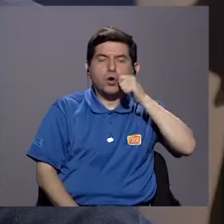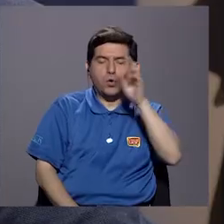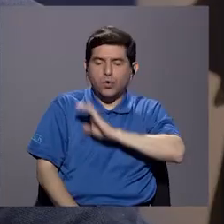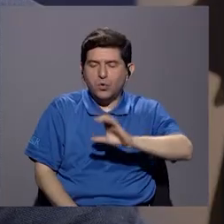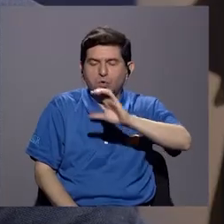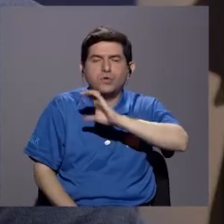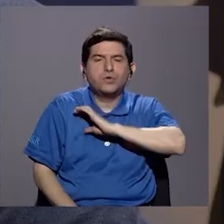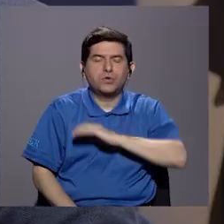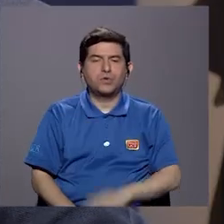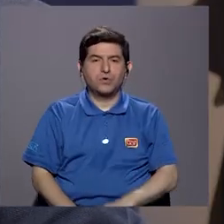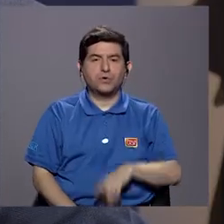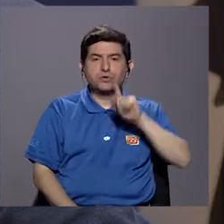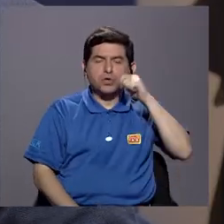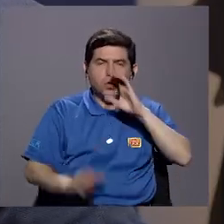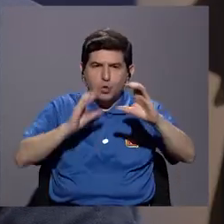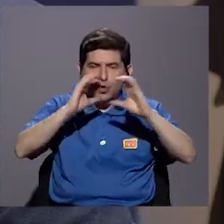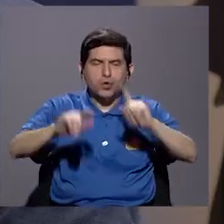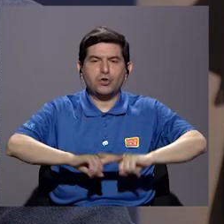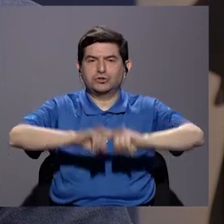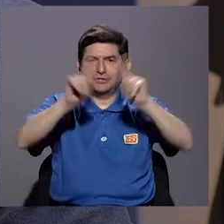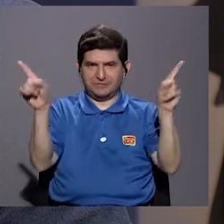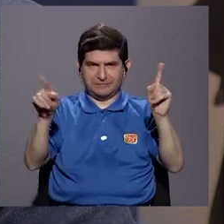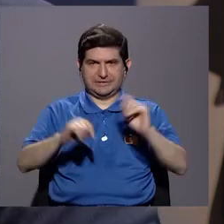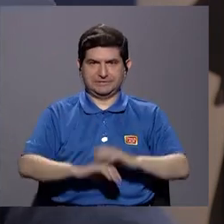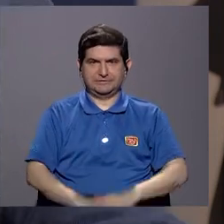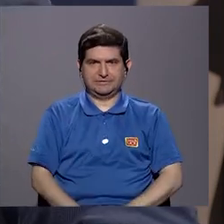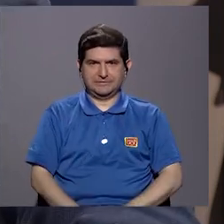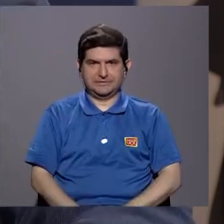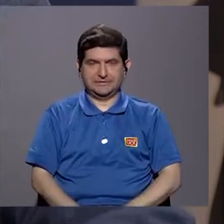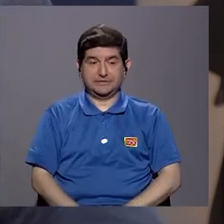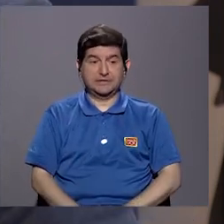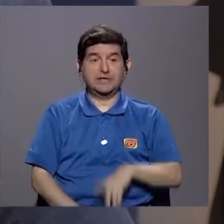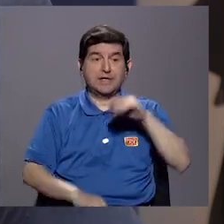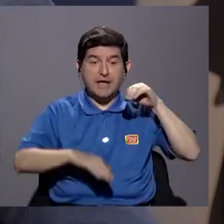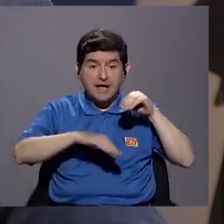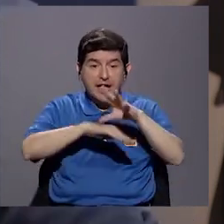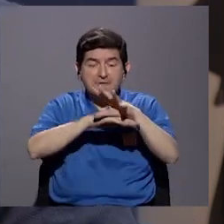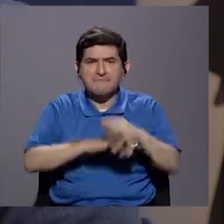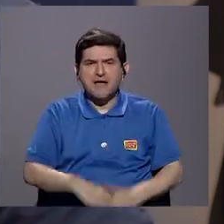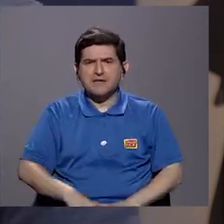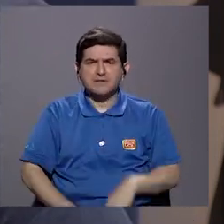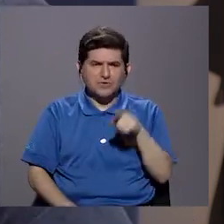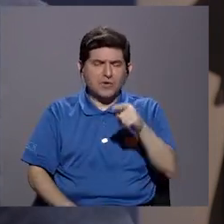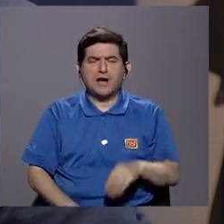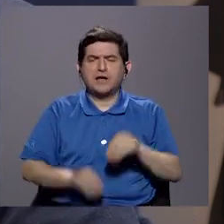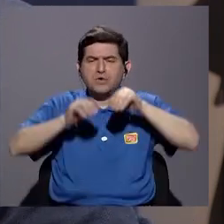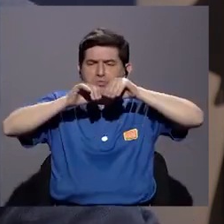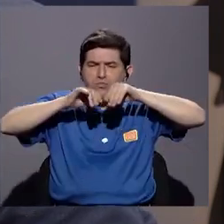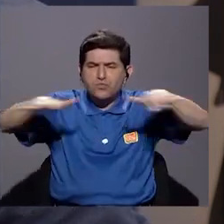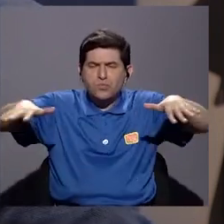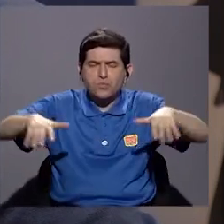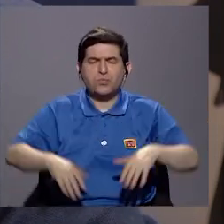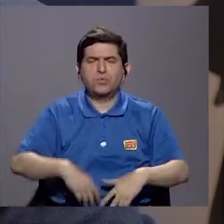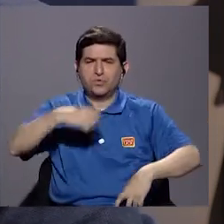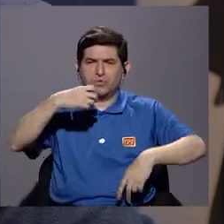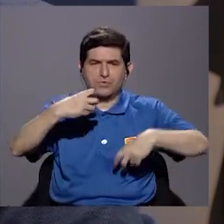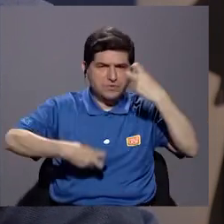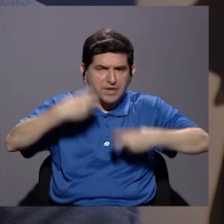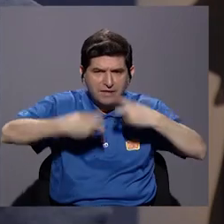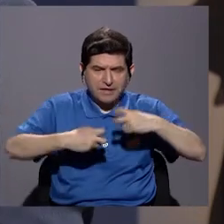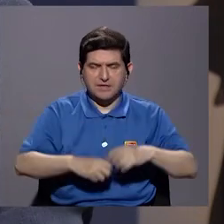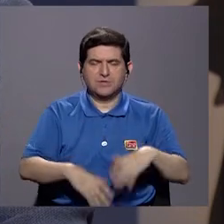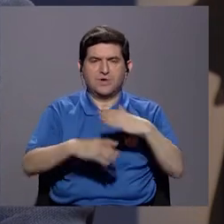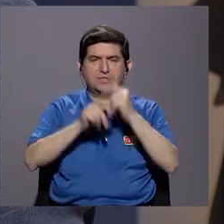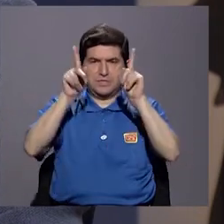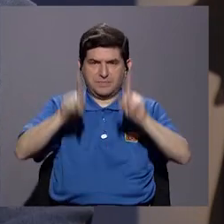conductas, que tiene códigos de comunicación, que son distintos, y que hace que haya... Que pueda haber un efecto criminógeno, es decir, un efecto contagio de quien ha cometido un delito.